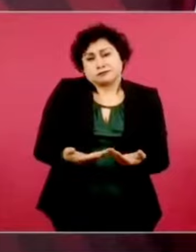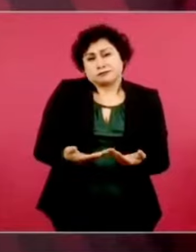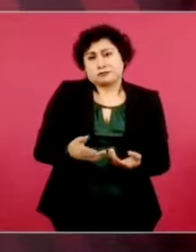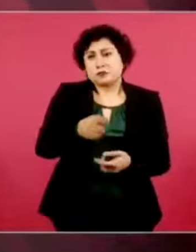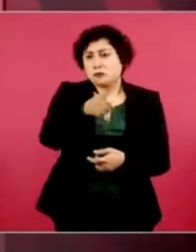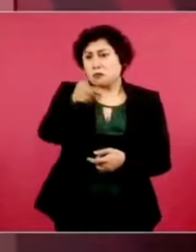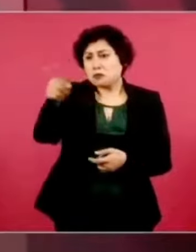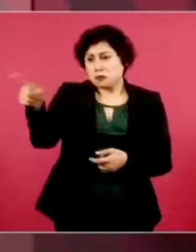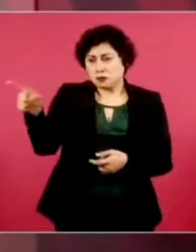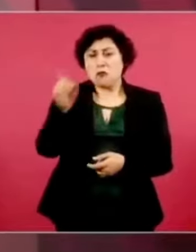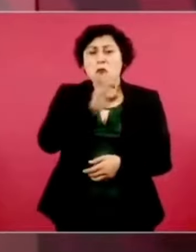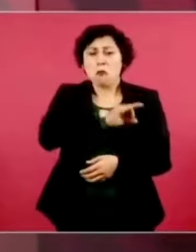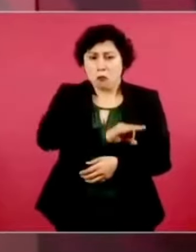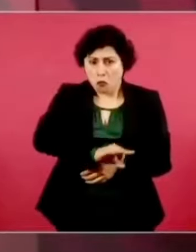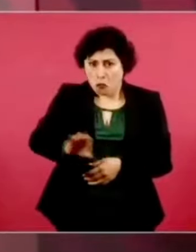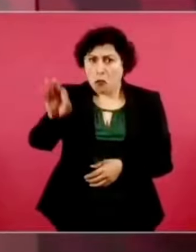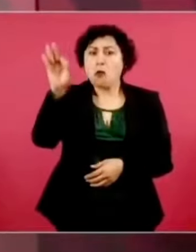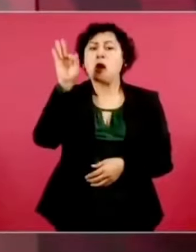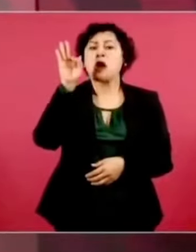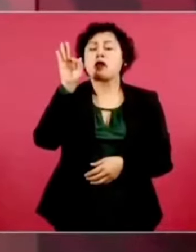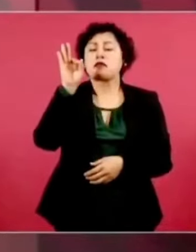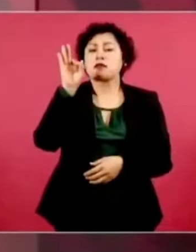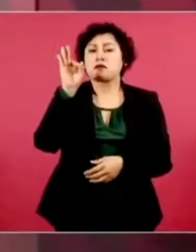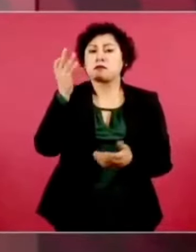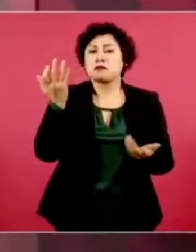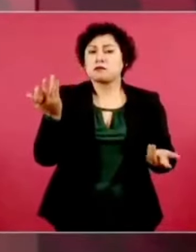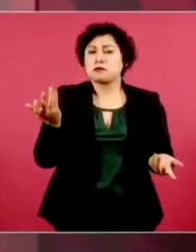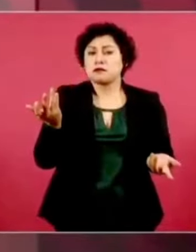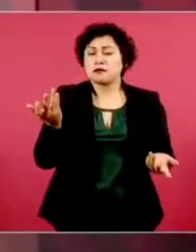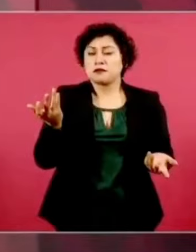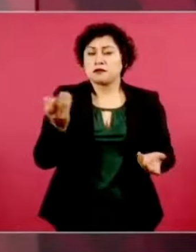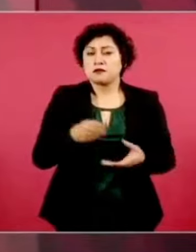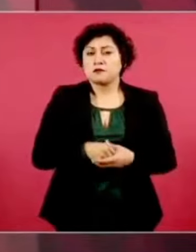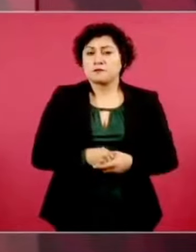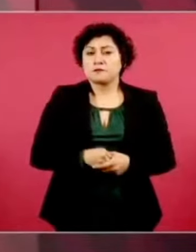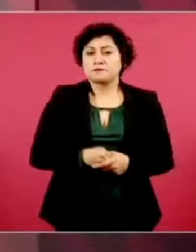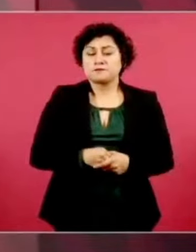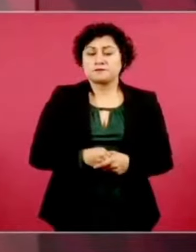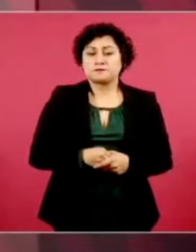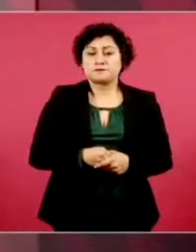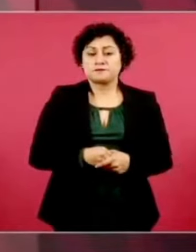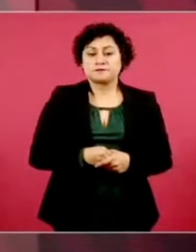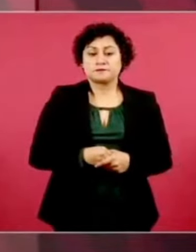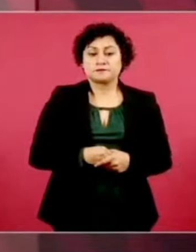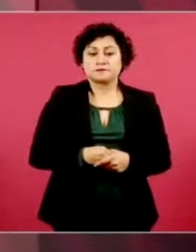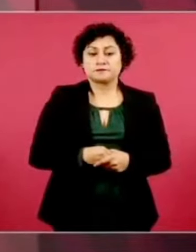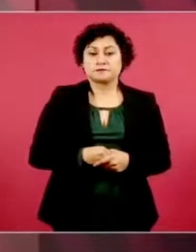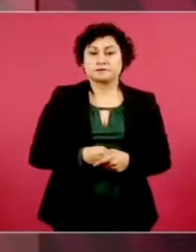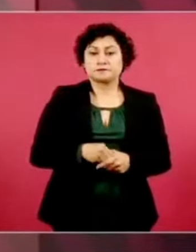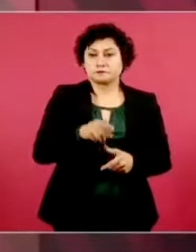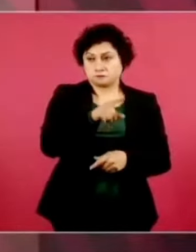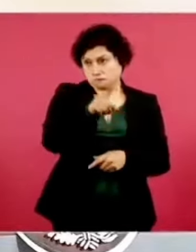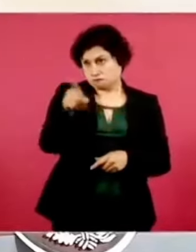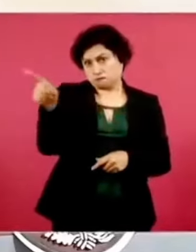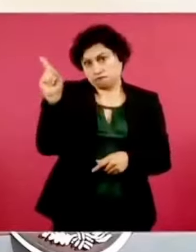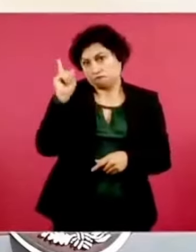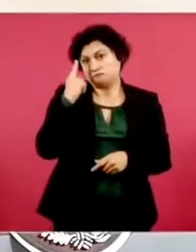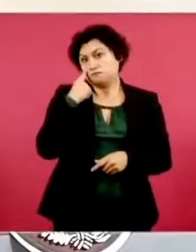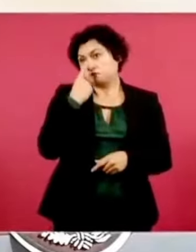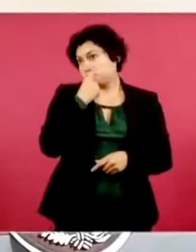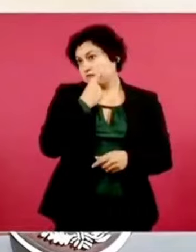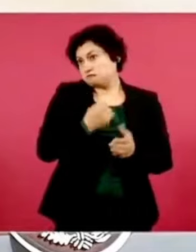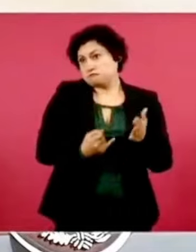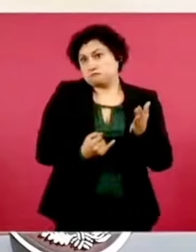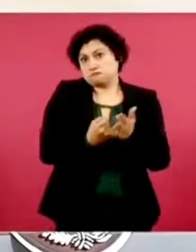de apostar a retrogradar,